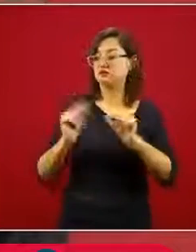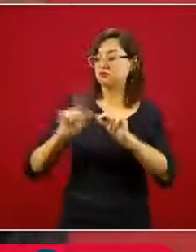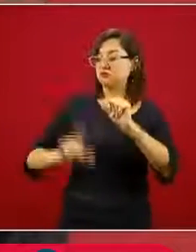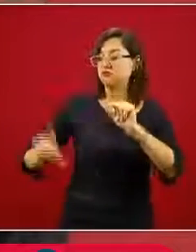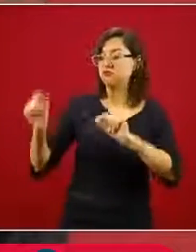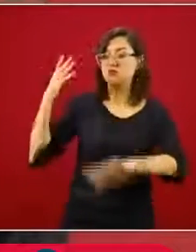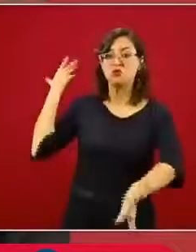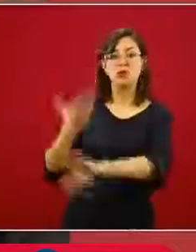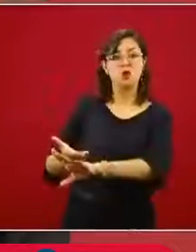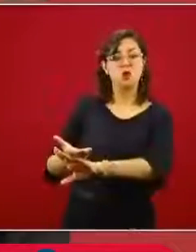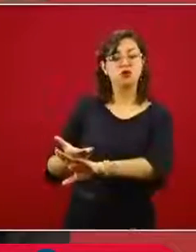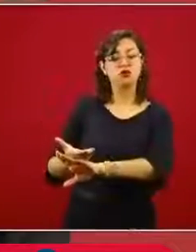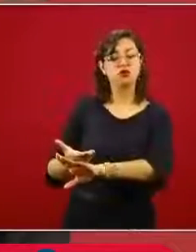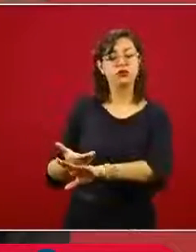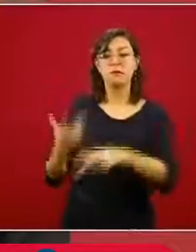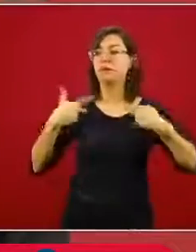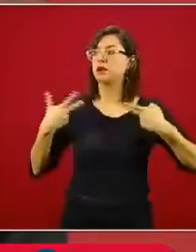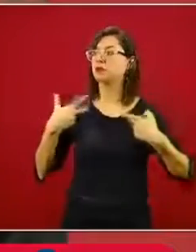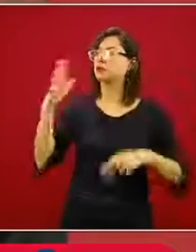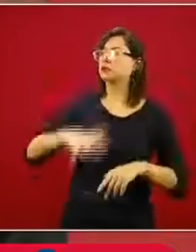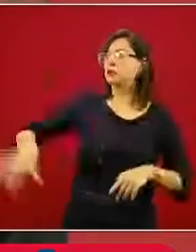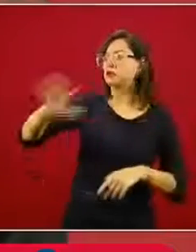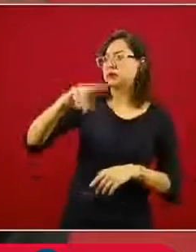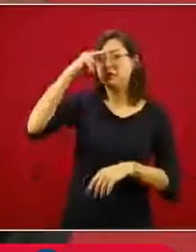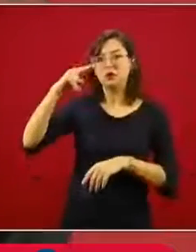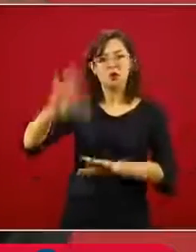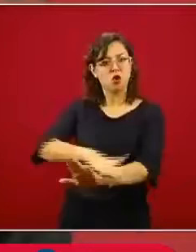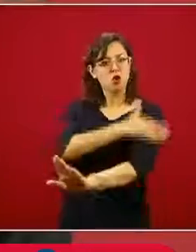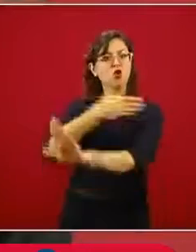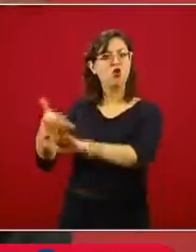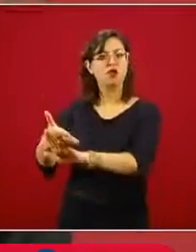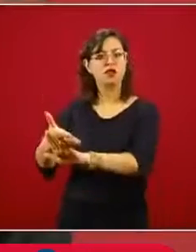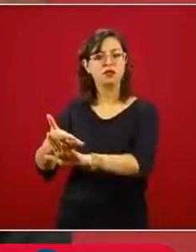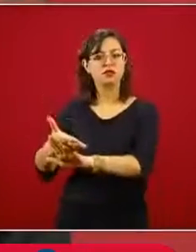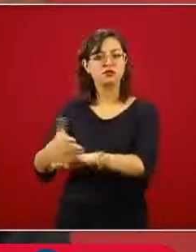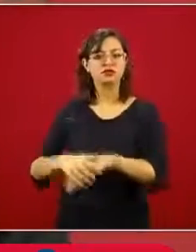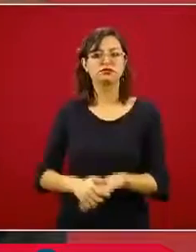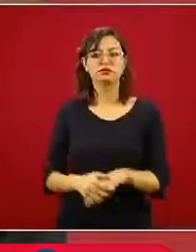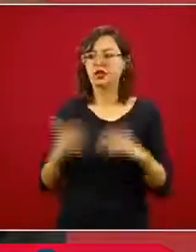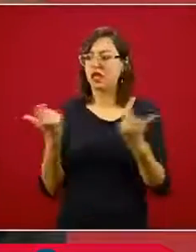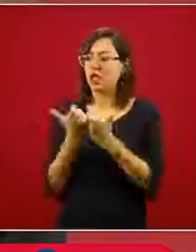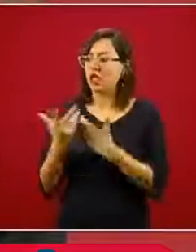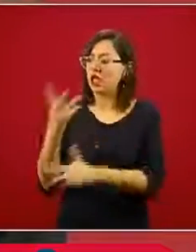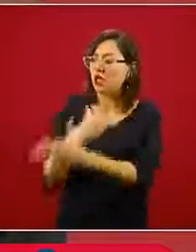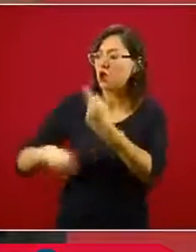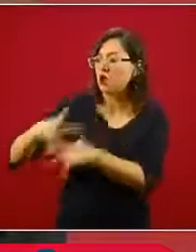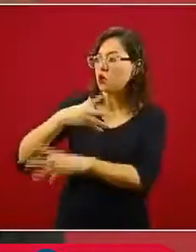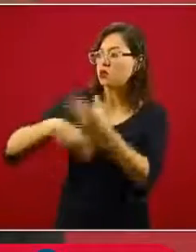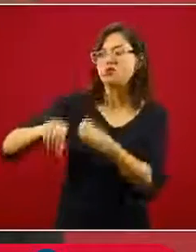que afectan al pueblo de México, que dañan la economía popular,